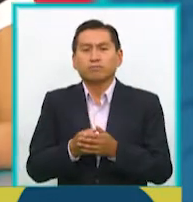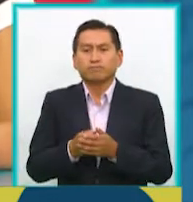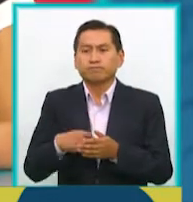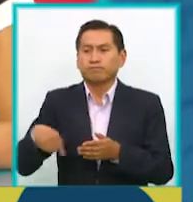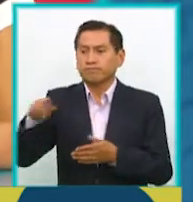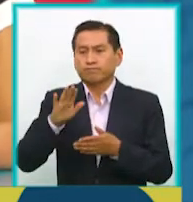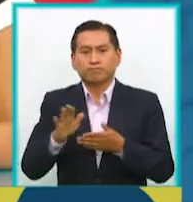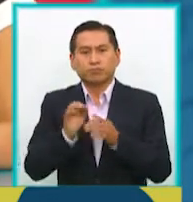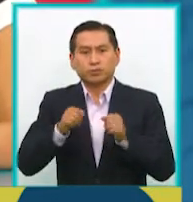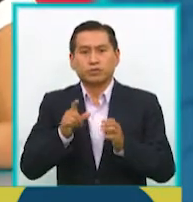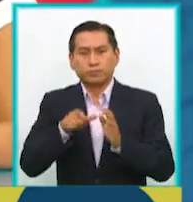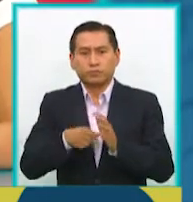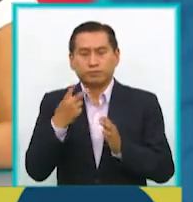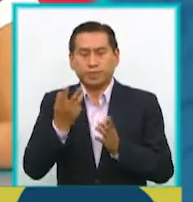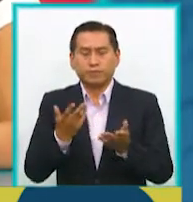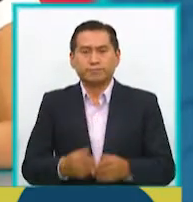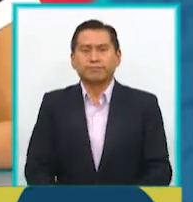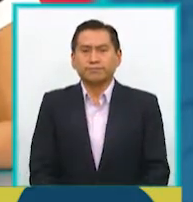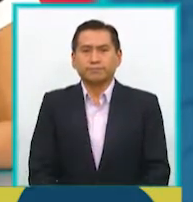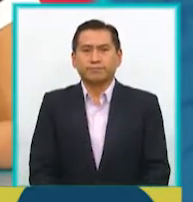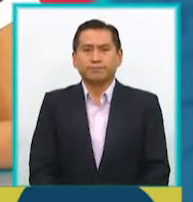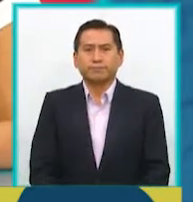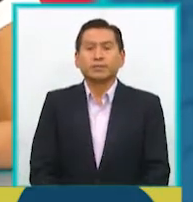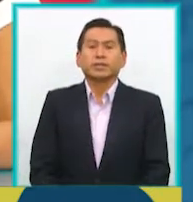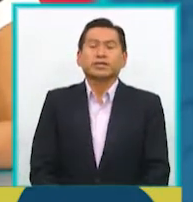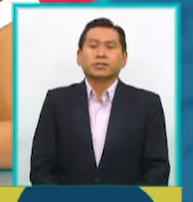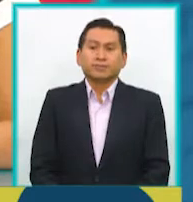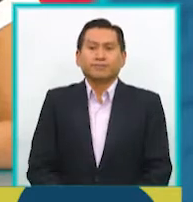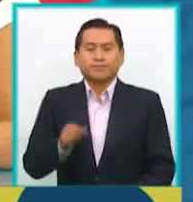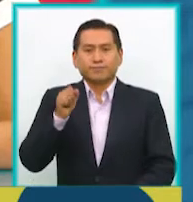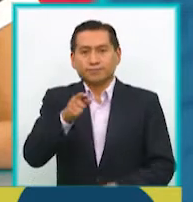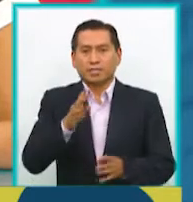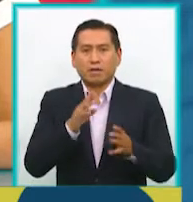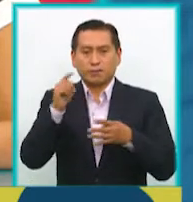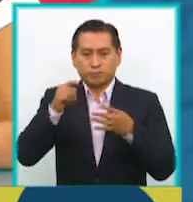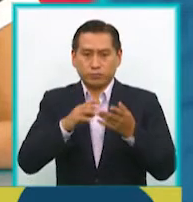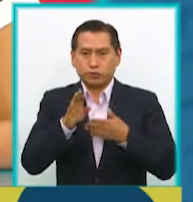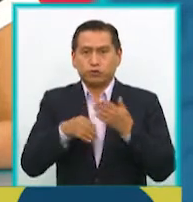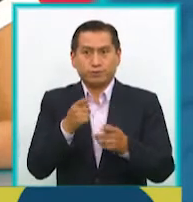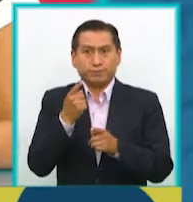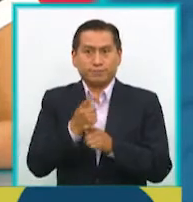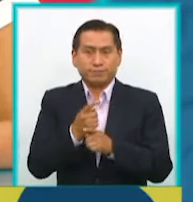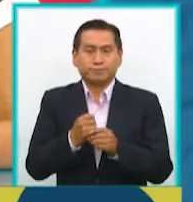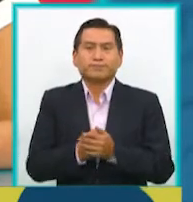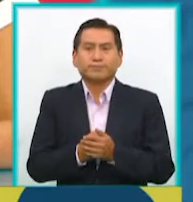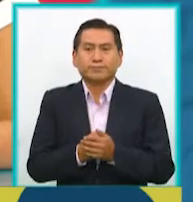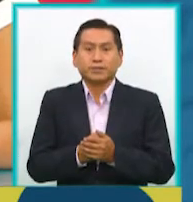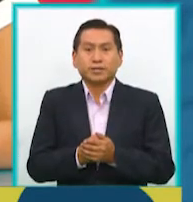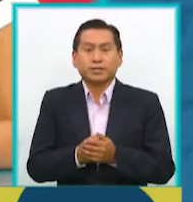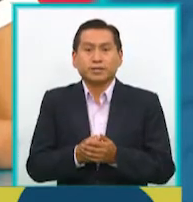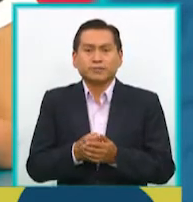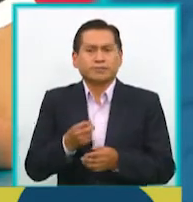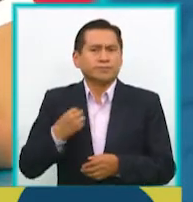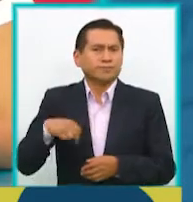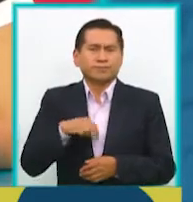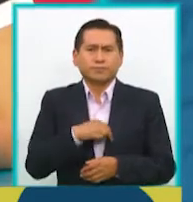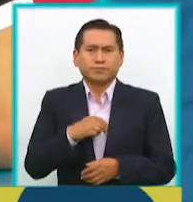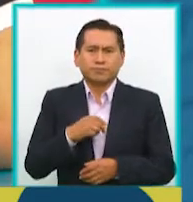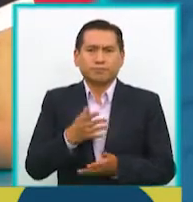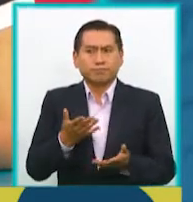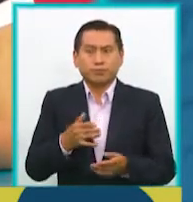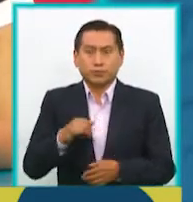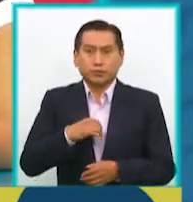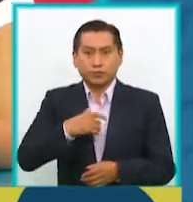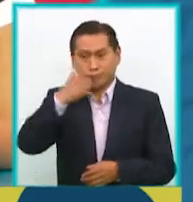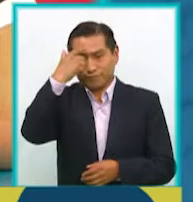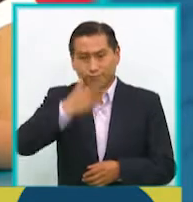cinematográficas? Sí, bueno, todo lo que acabas de decir es así. La verdad que siempre hemos estado, bueno, personalmente, además